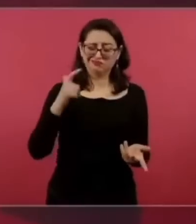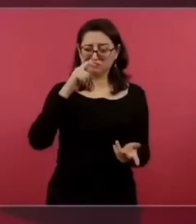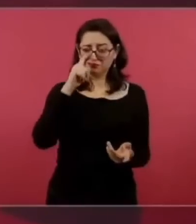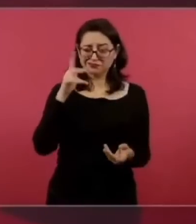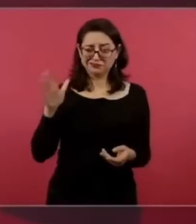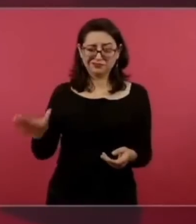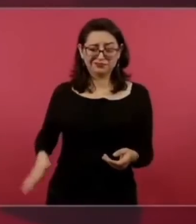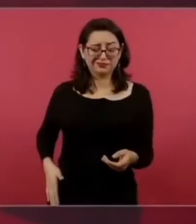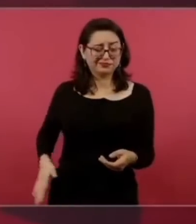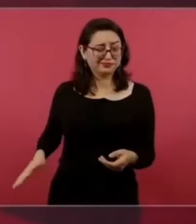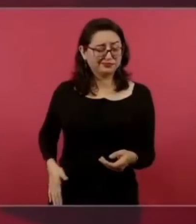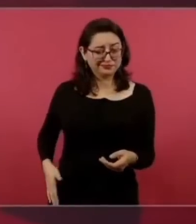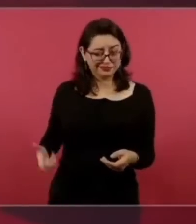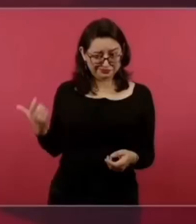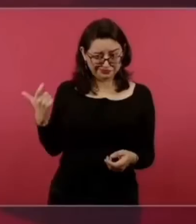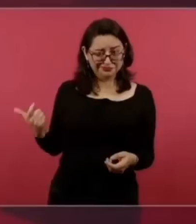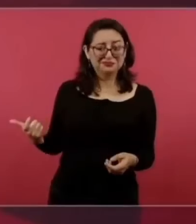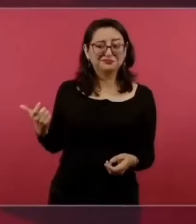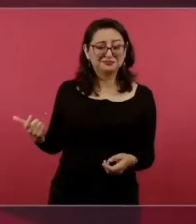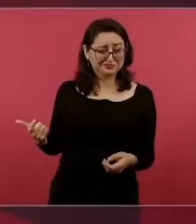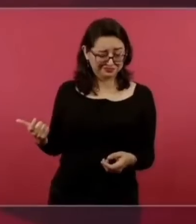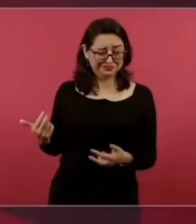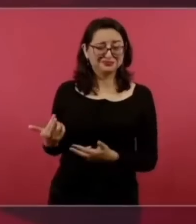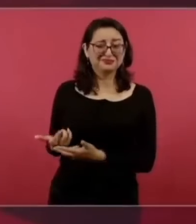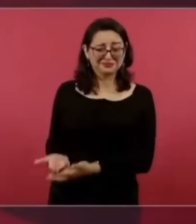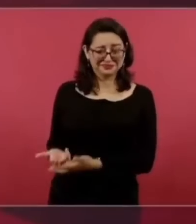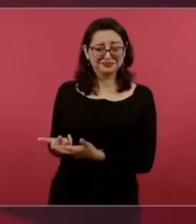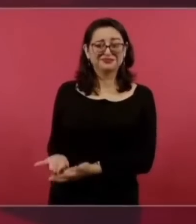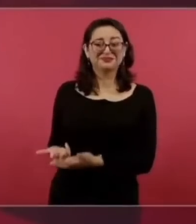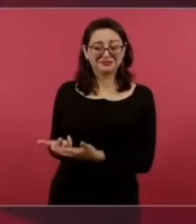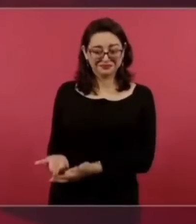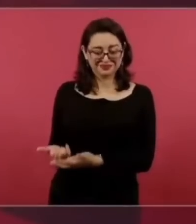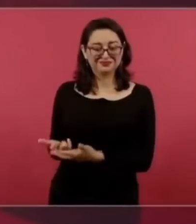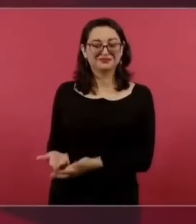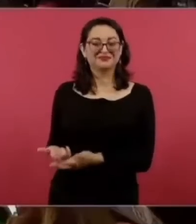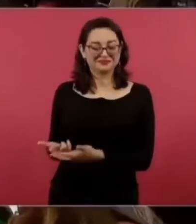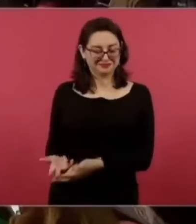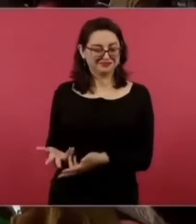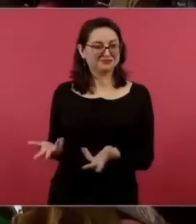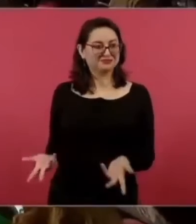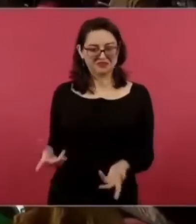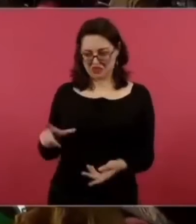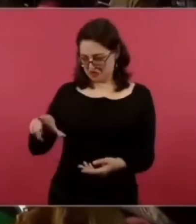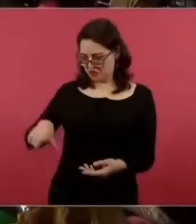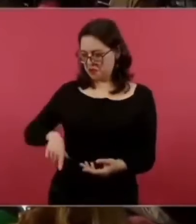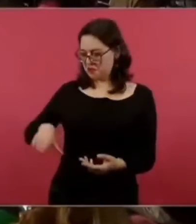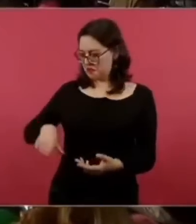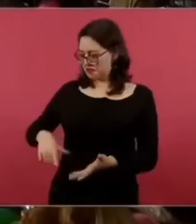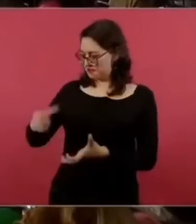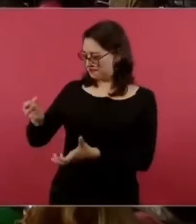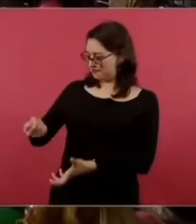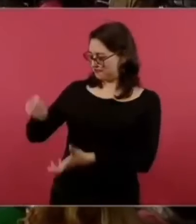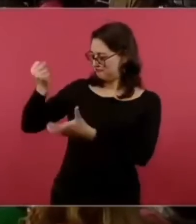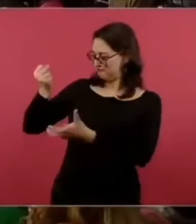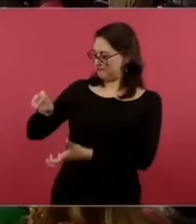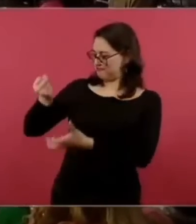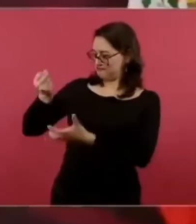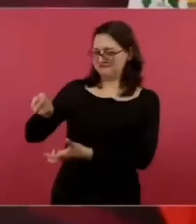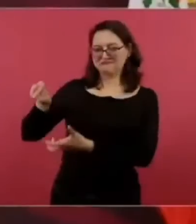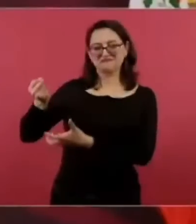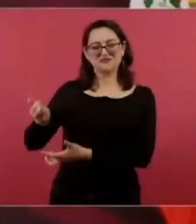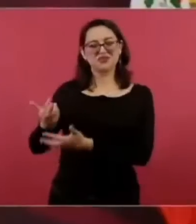tenemos tenemos este tenemos ahora para comprarte como